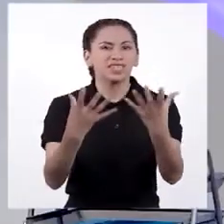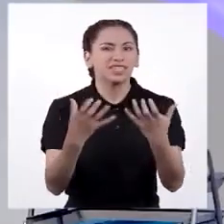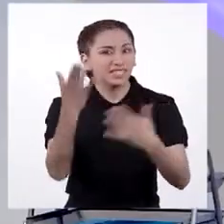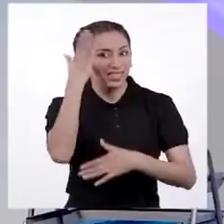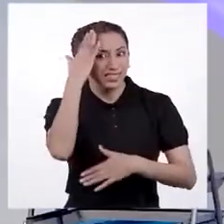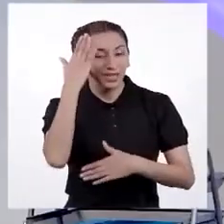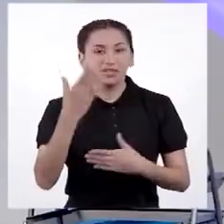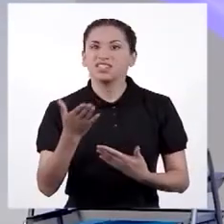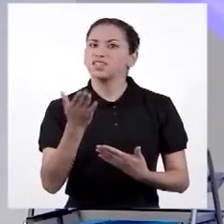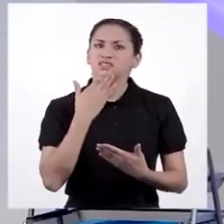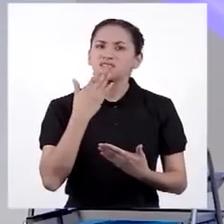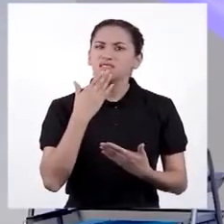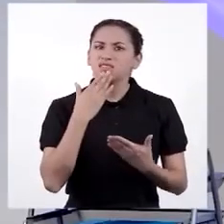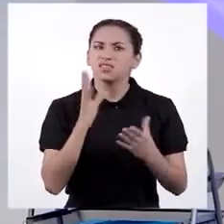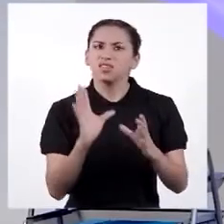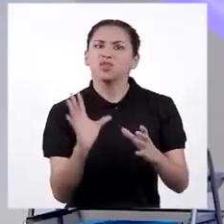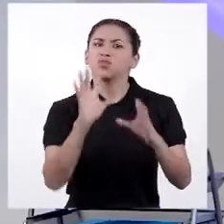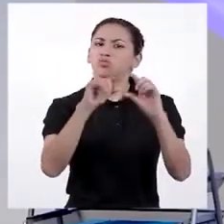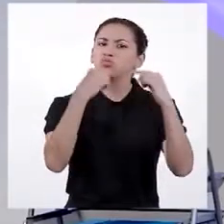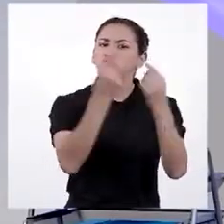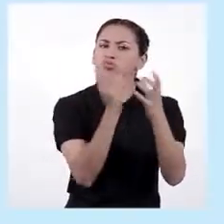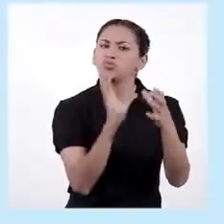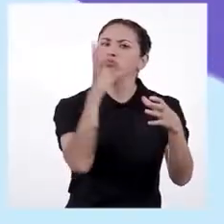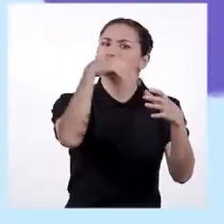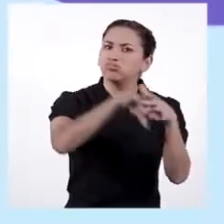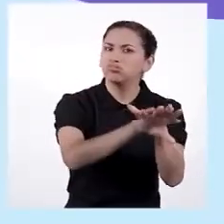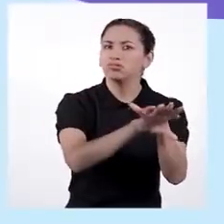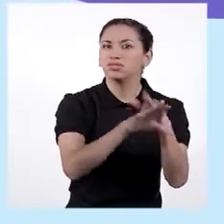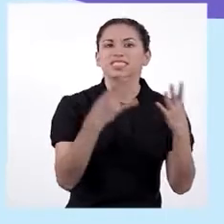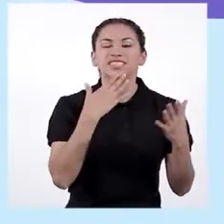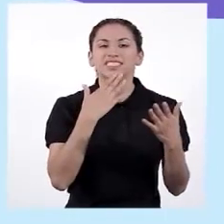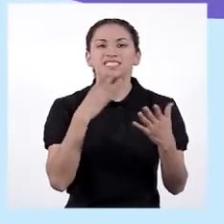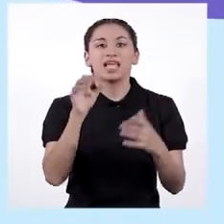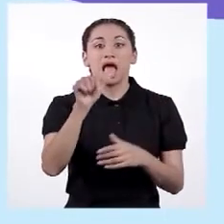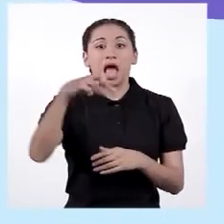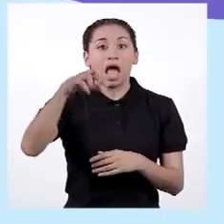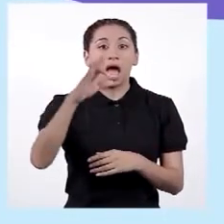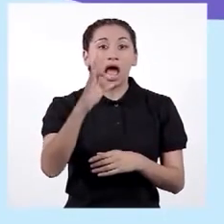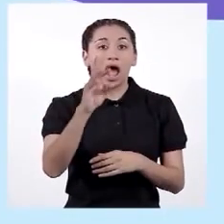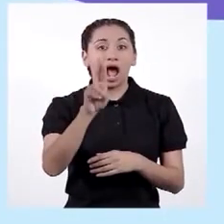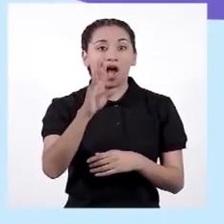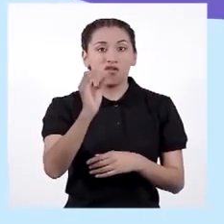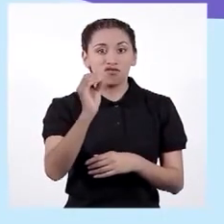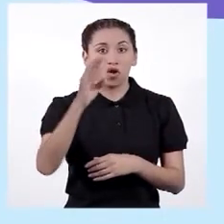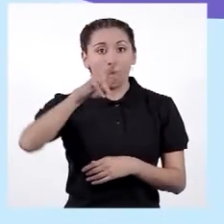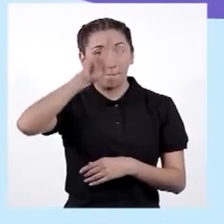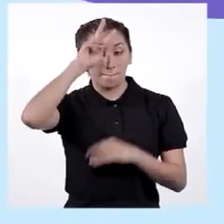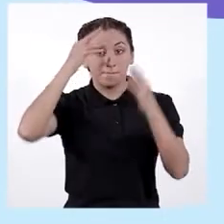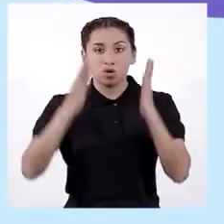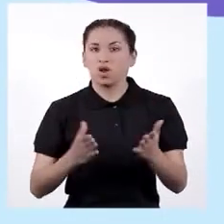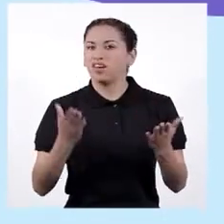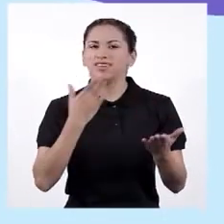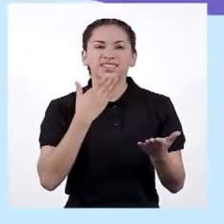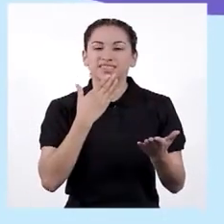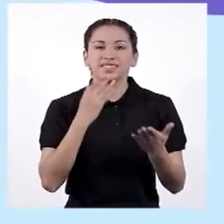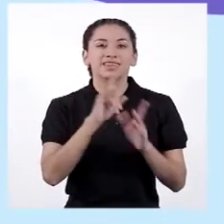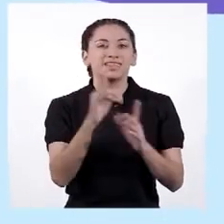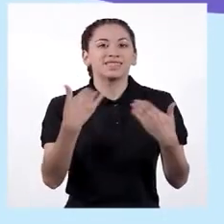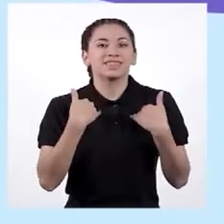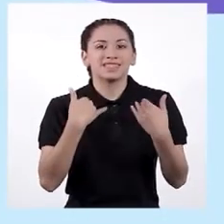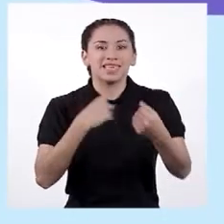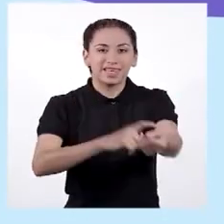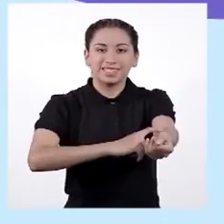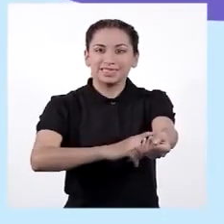Cuéntanos. ¿Quiénes conforman la población afroperuana? Se nos dice afroperuanas o afroperuanos. A quienes tenemos